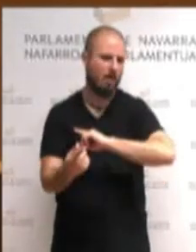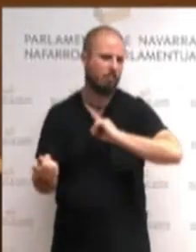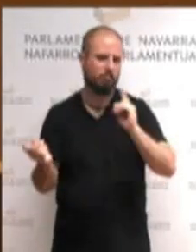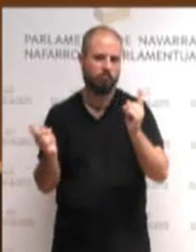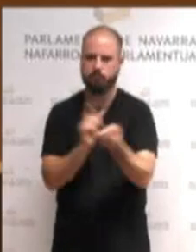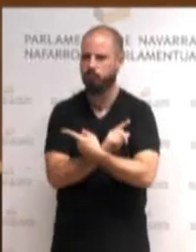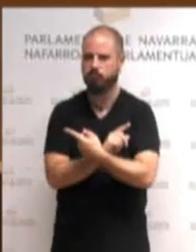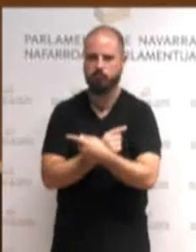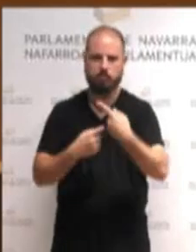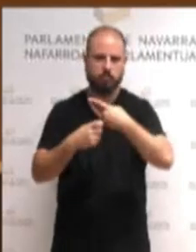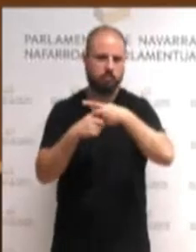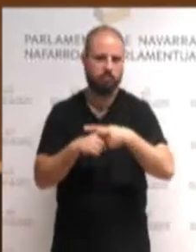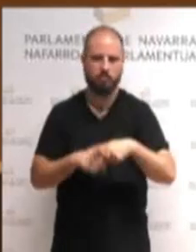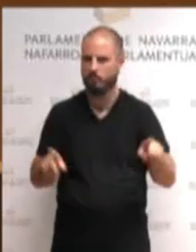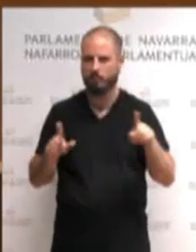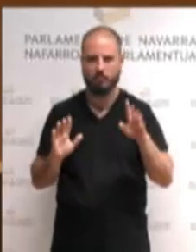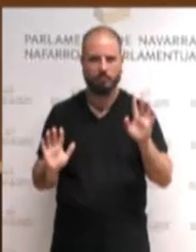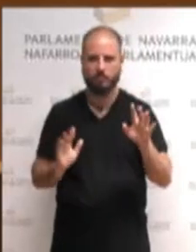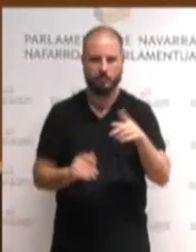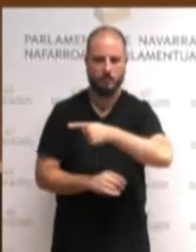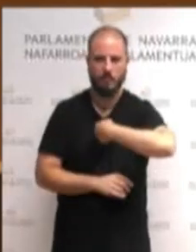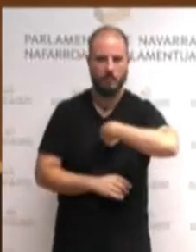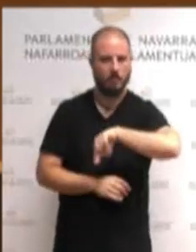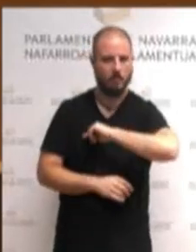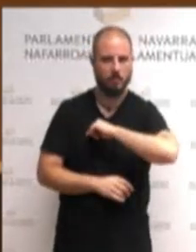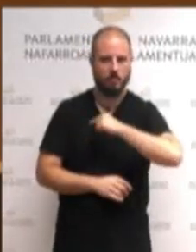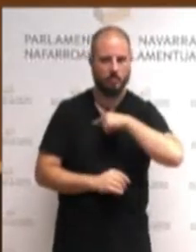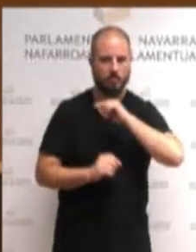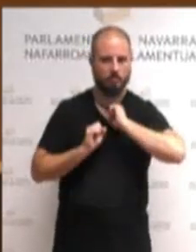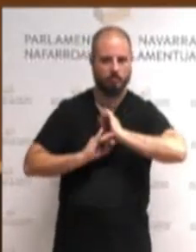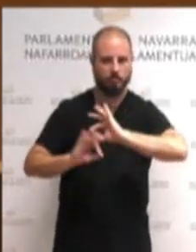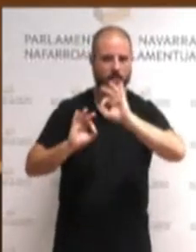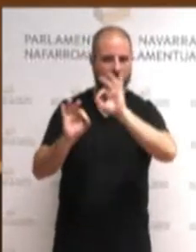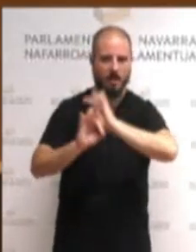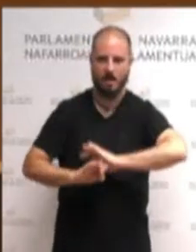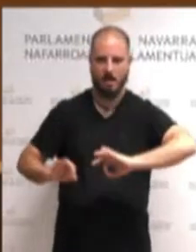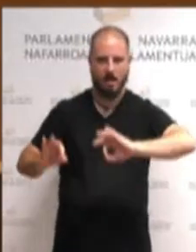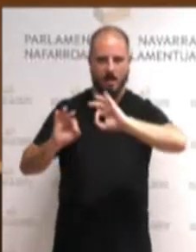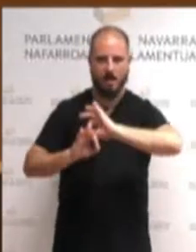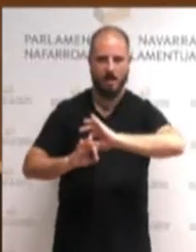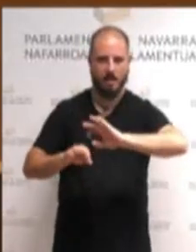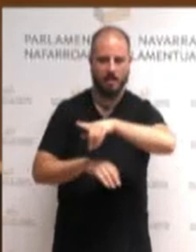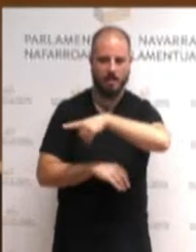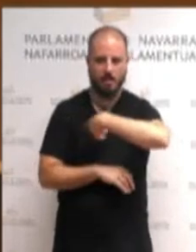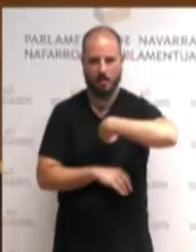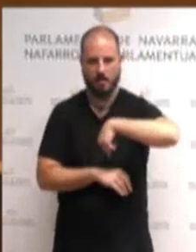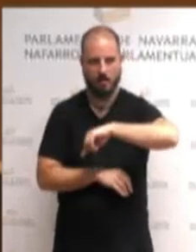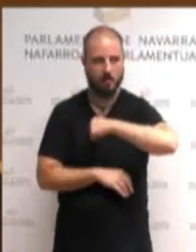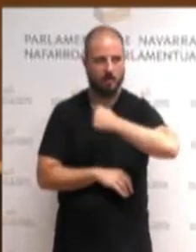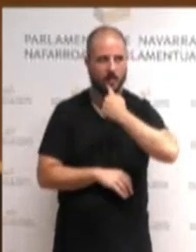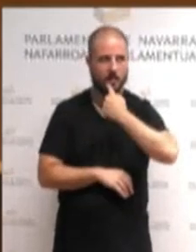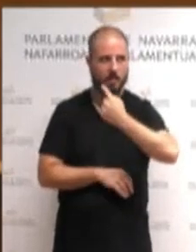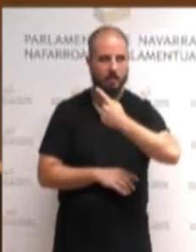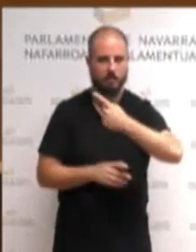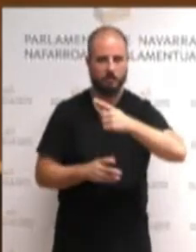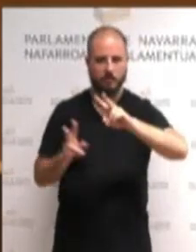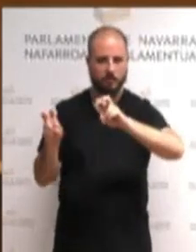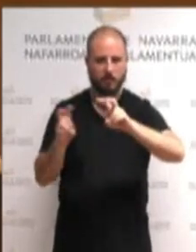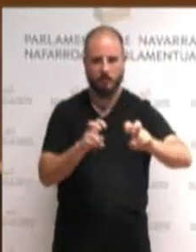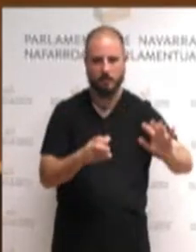Nosotras no vamos a renunciar a nada y tendremos que hablar de todo.